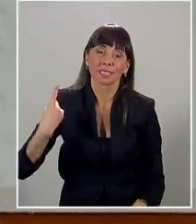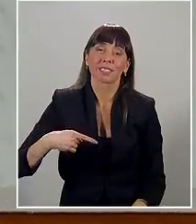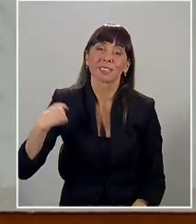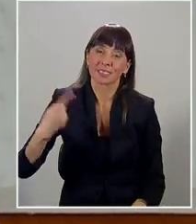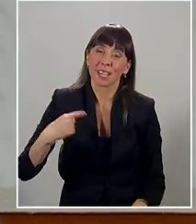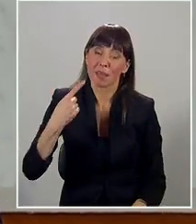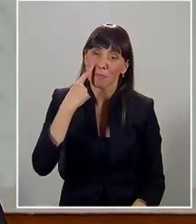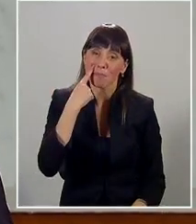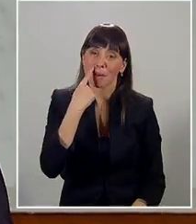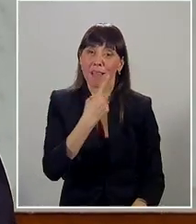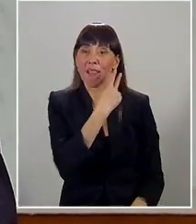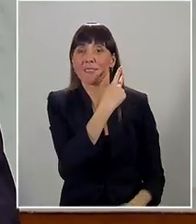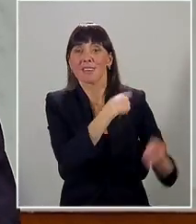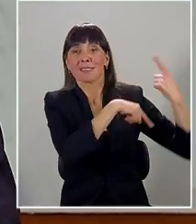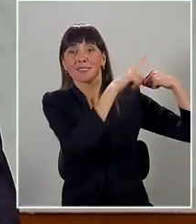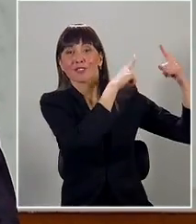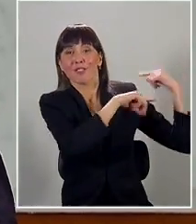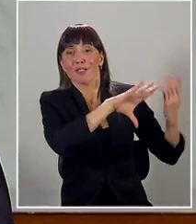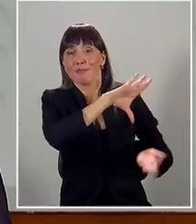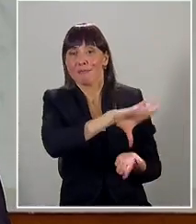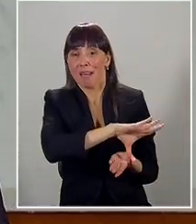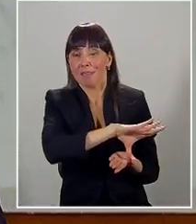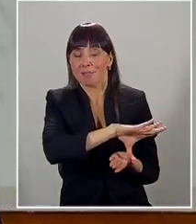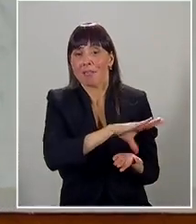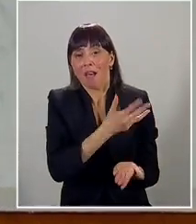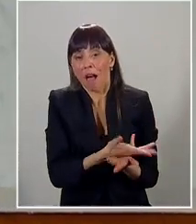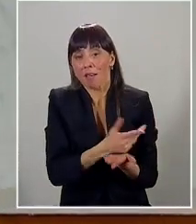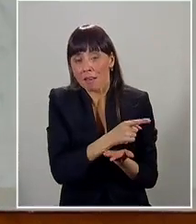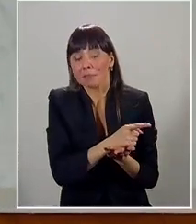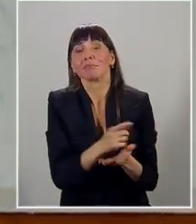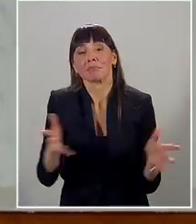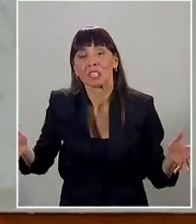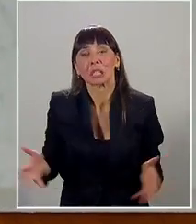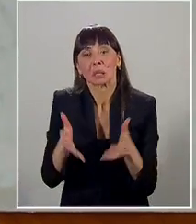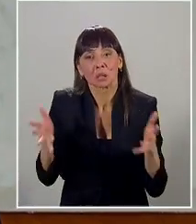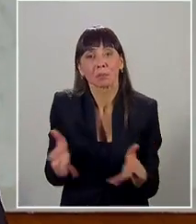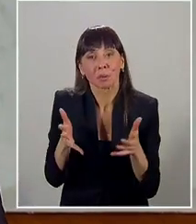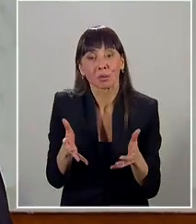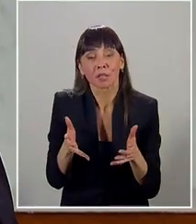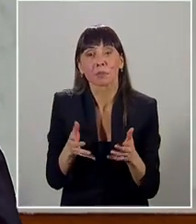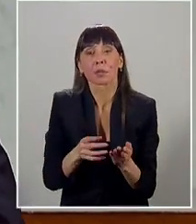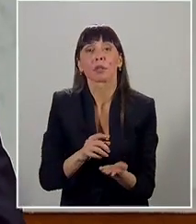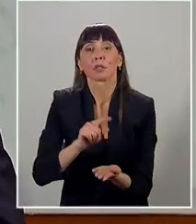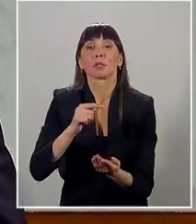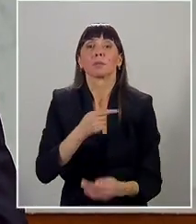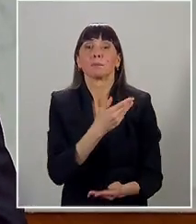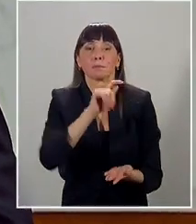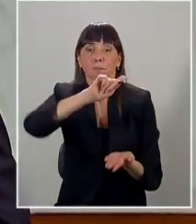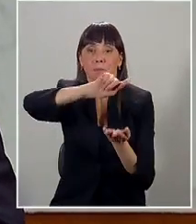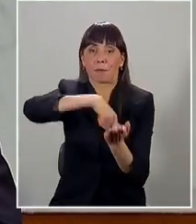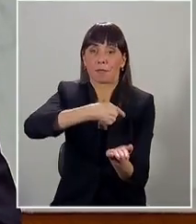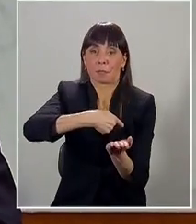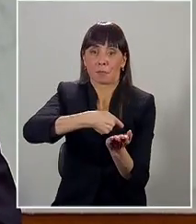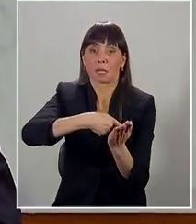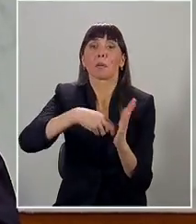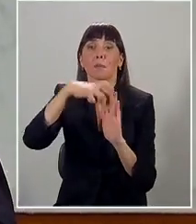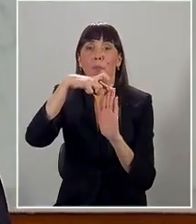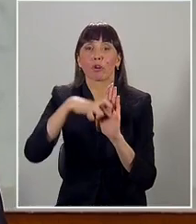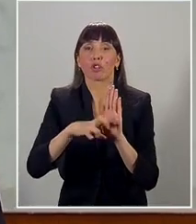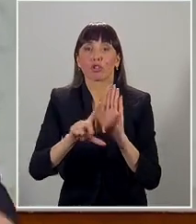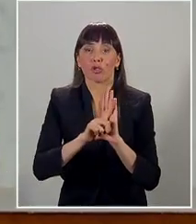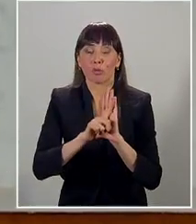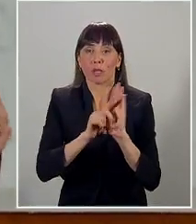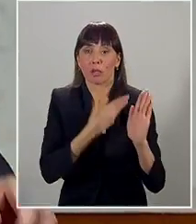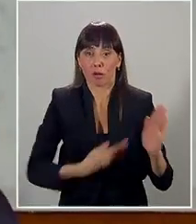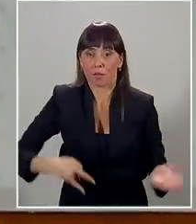en la historia de nuestro país, vamos a impulsar y con mucha fuerza la promulgación e implementación del proyecto de ley